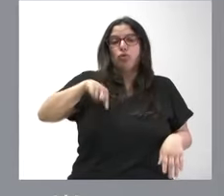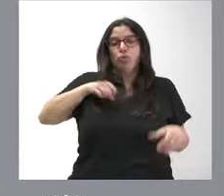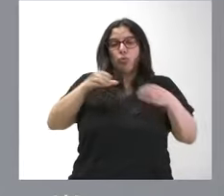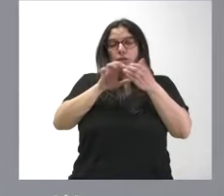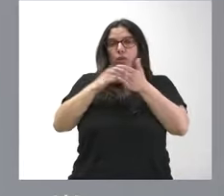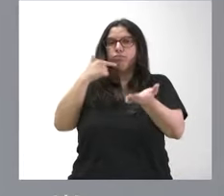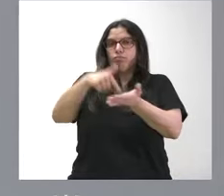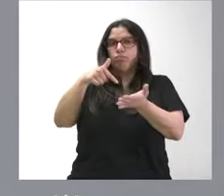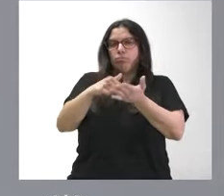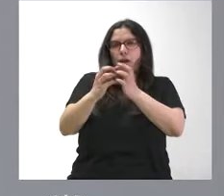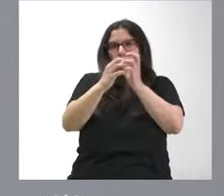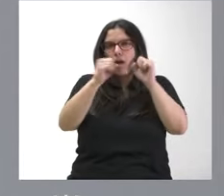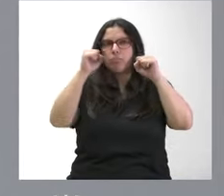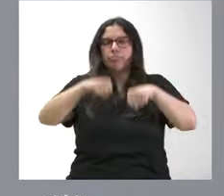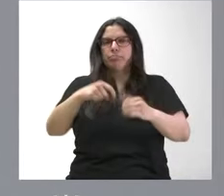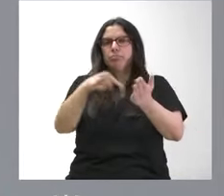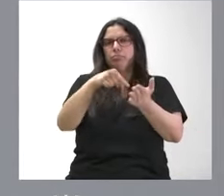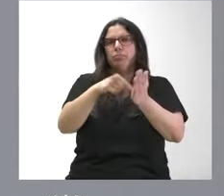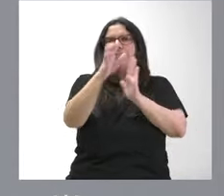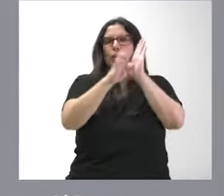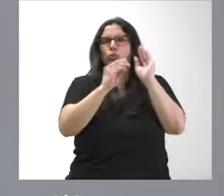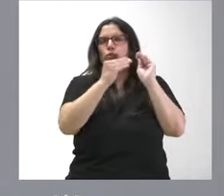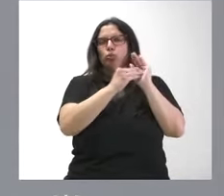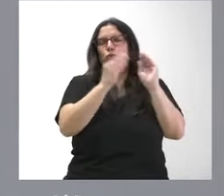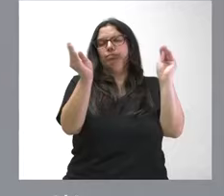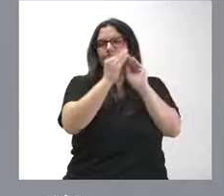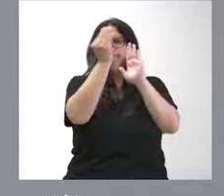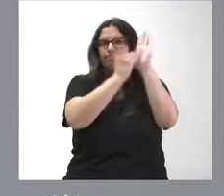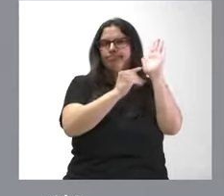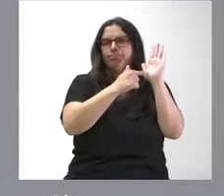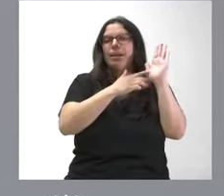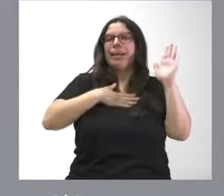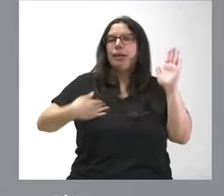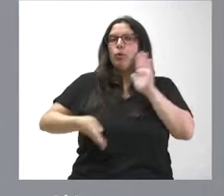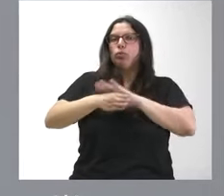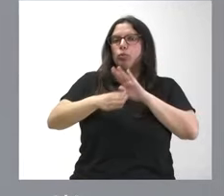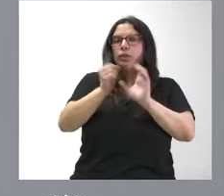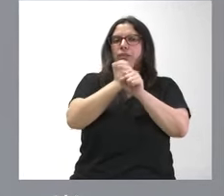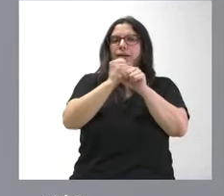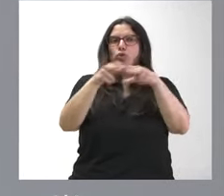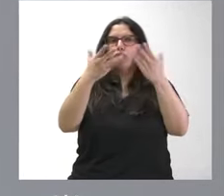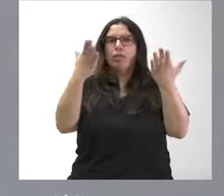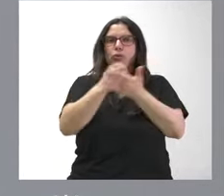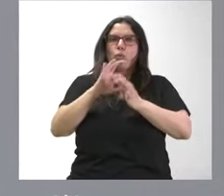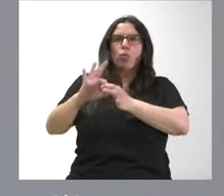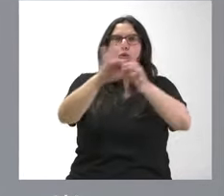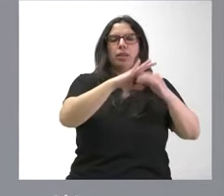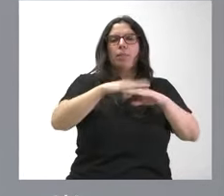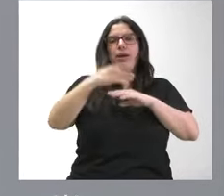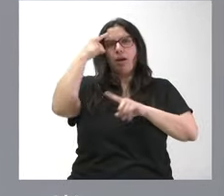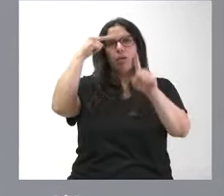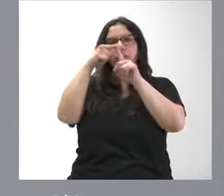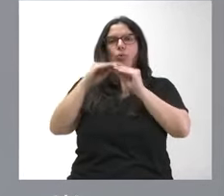este consenso estatutario y lo que hacemos es querer seguir trabajando en la unidad de toda la sociedad para plantear los objetivos